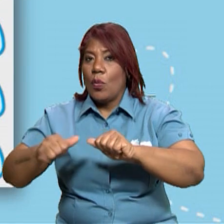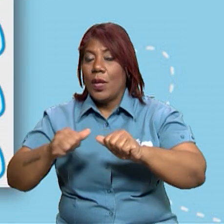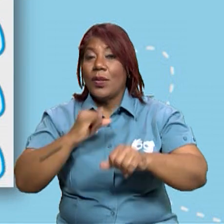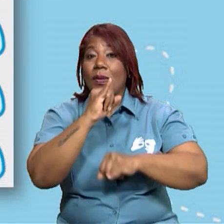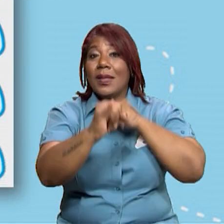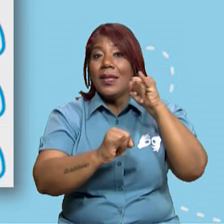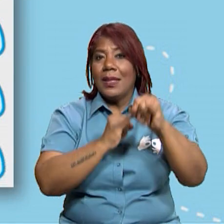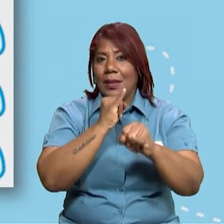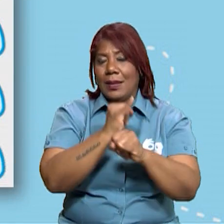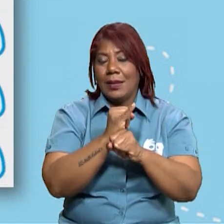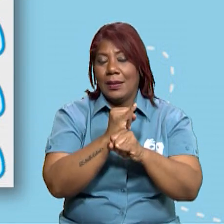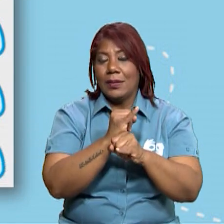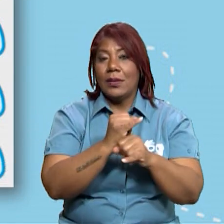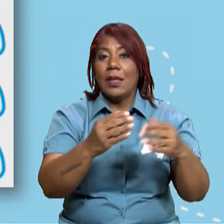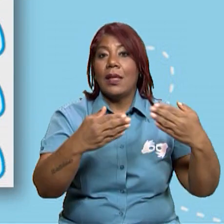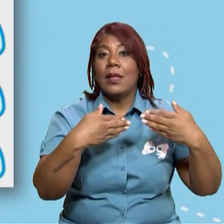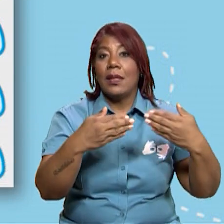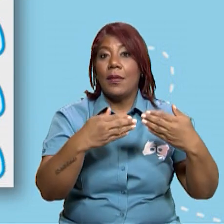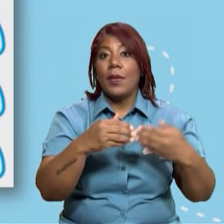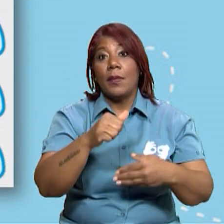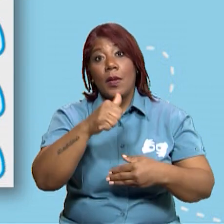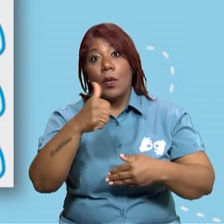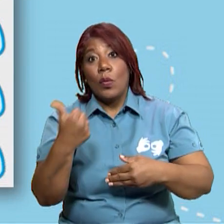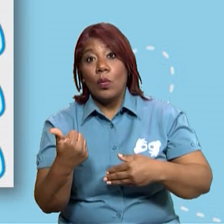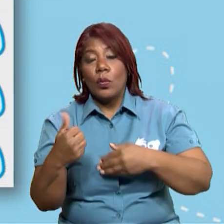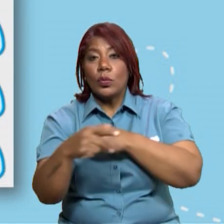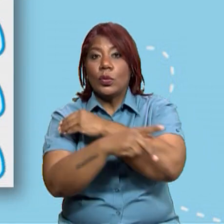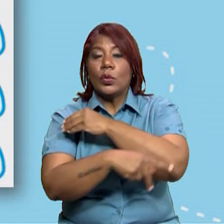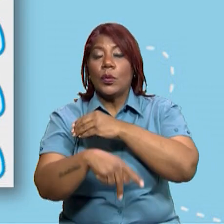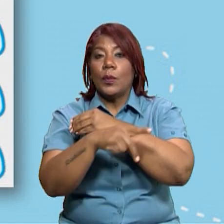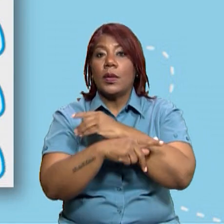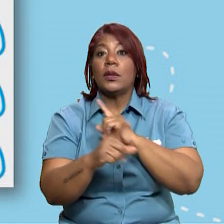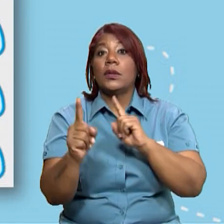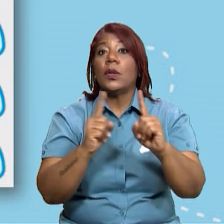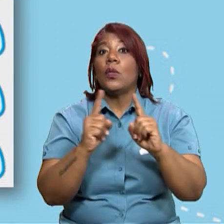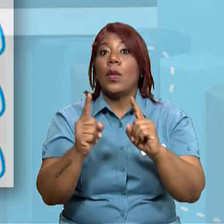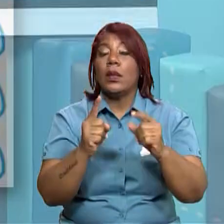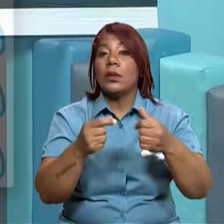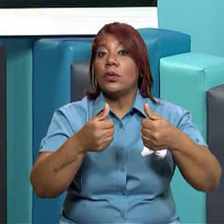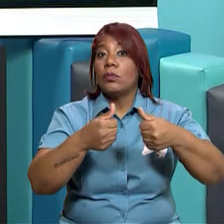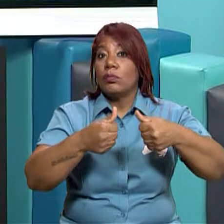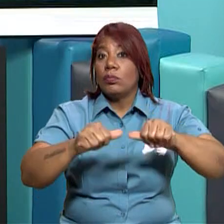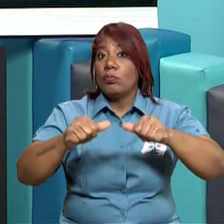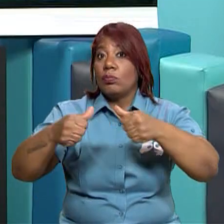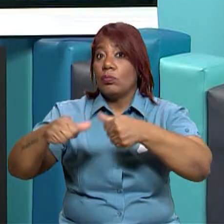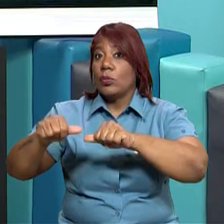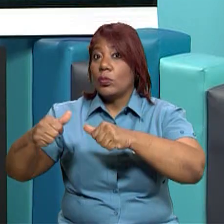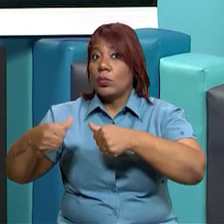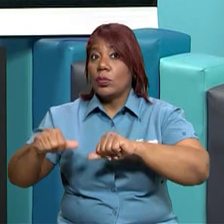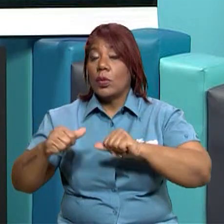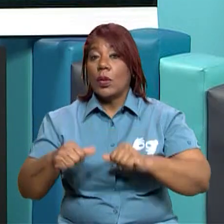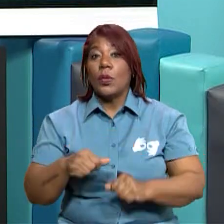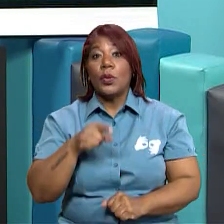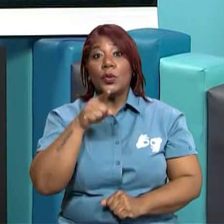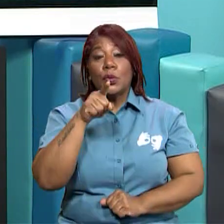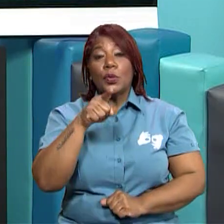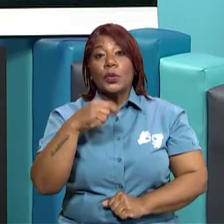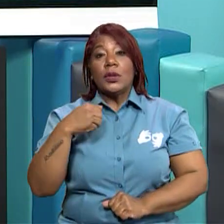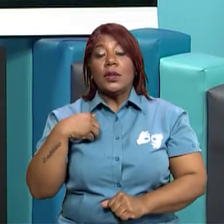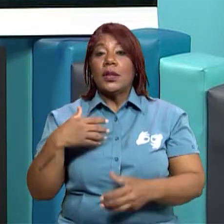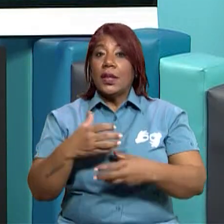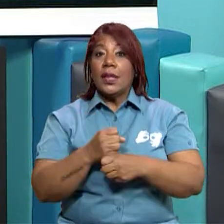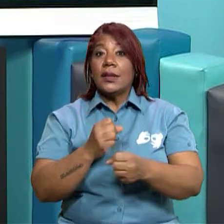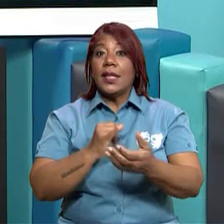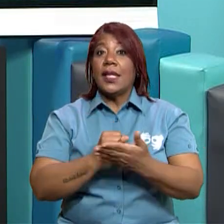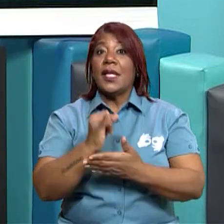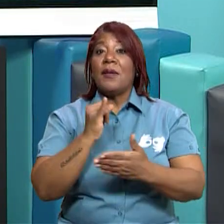países de América. Vas a poner cuáles son los tratados de comercio. Esta es una investigación que debes realizar